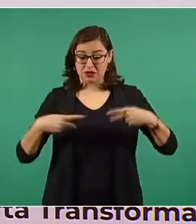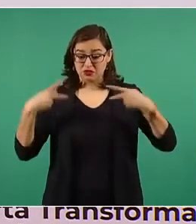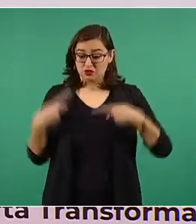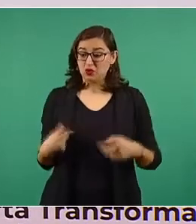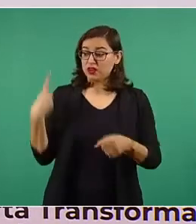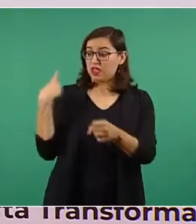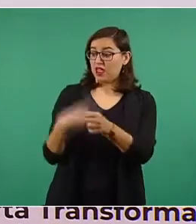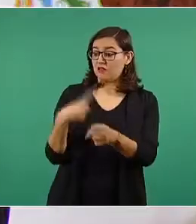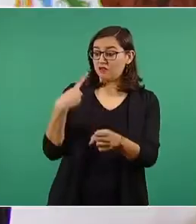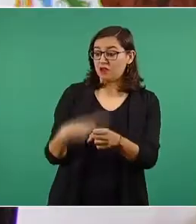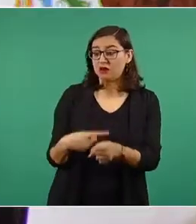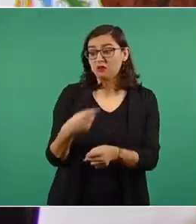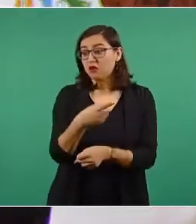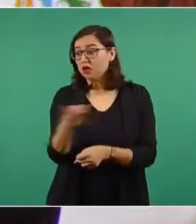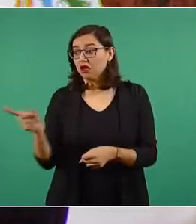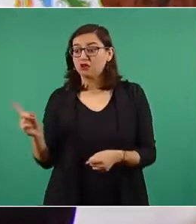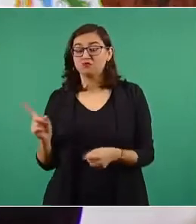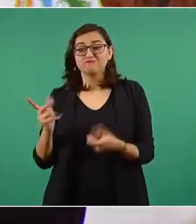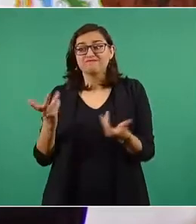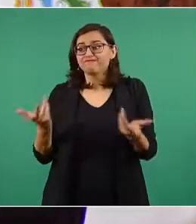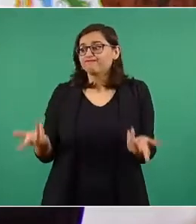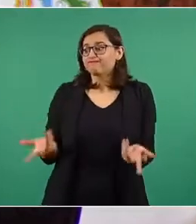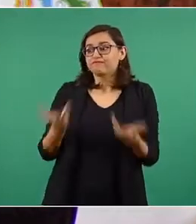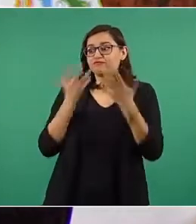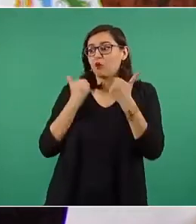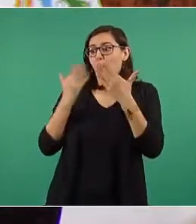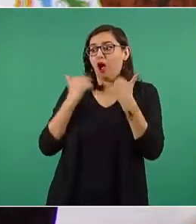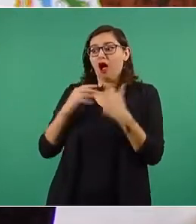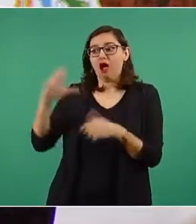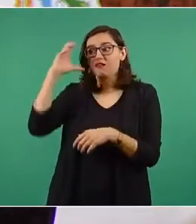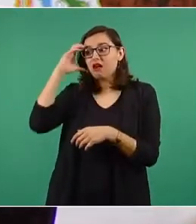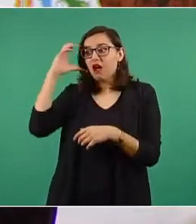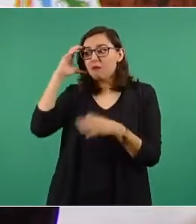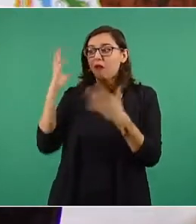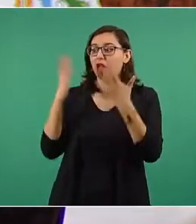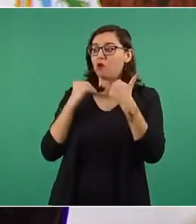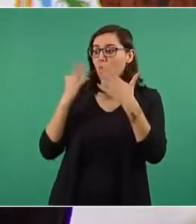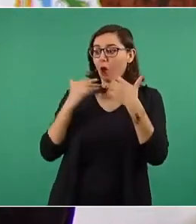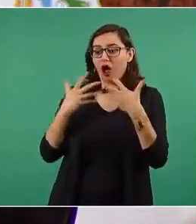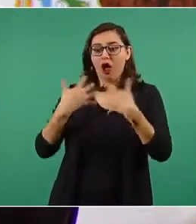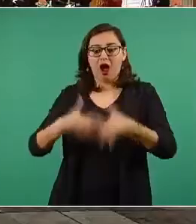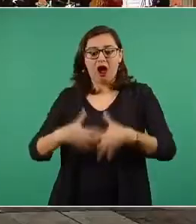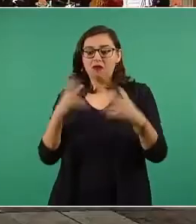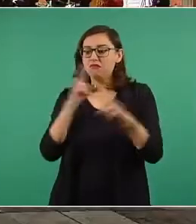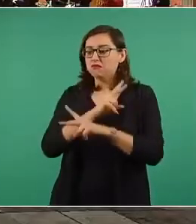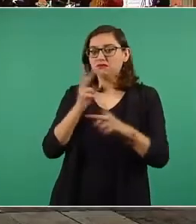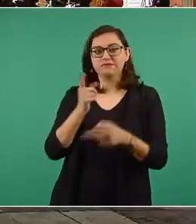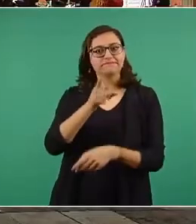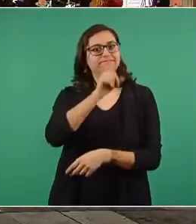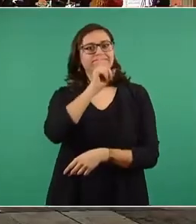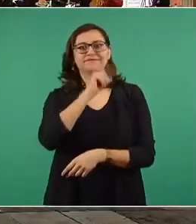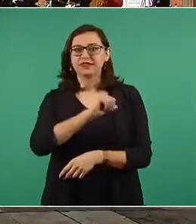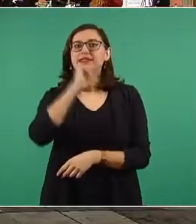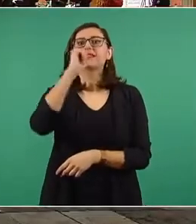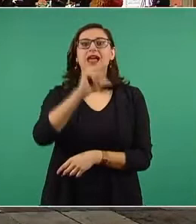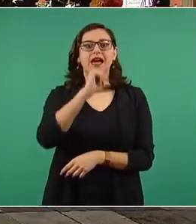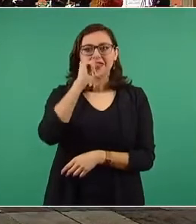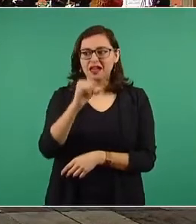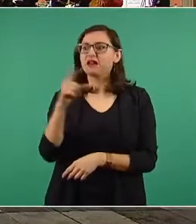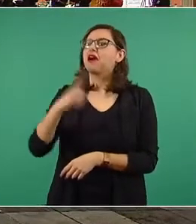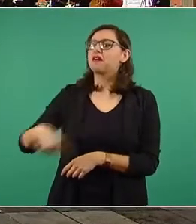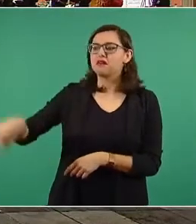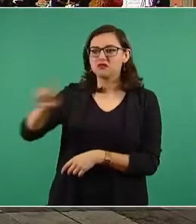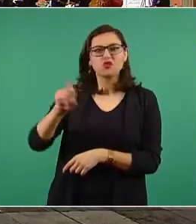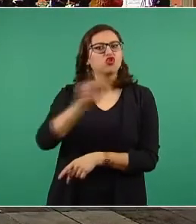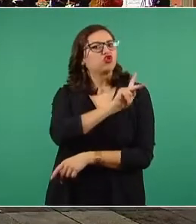sin una cama, equipo de respiración o personal de salud que lo atendiera.